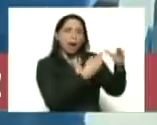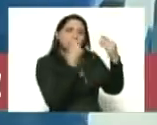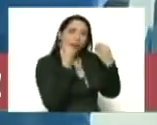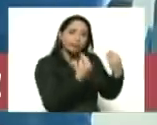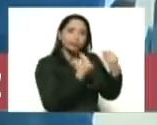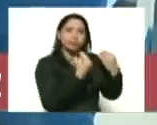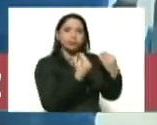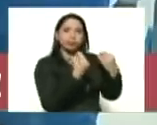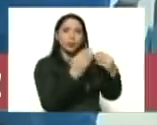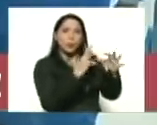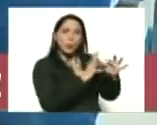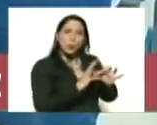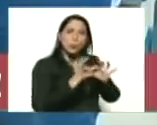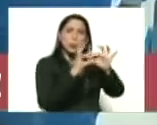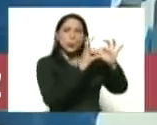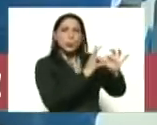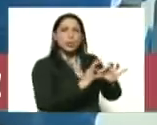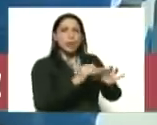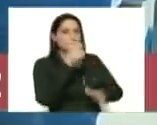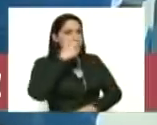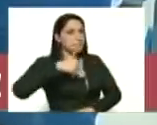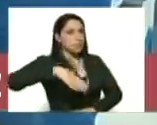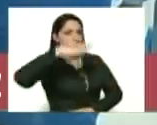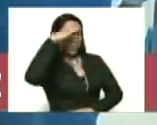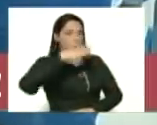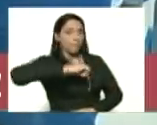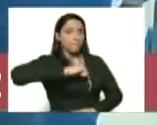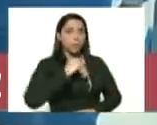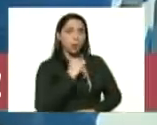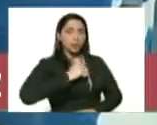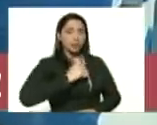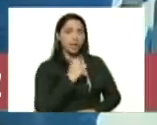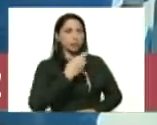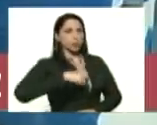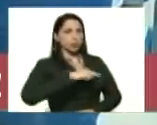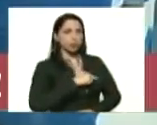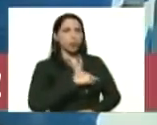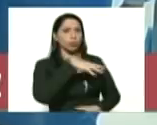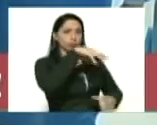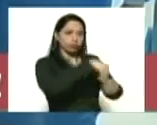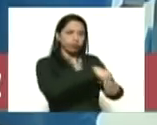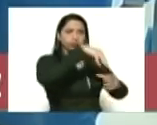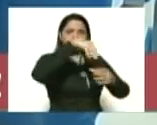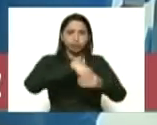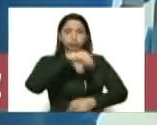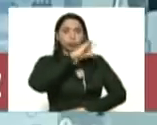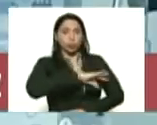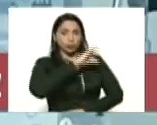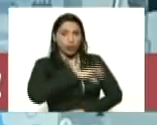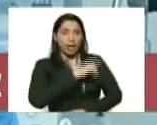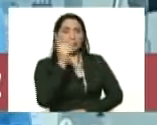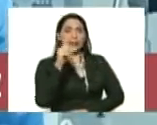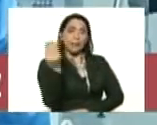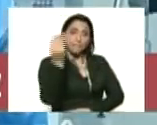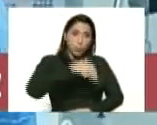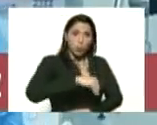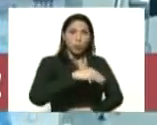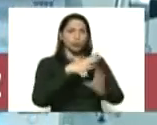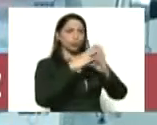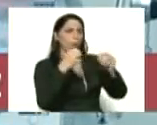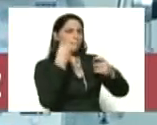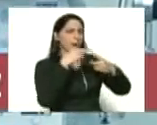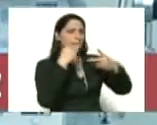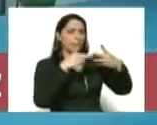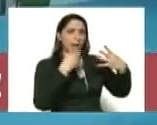con unidad cívico-militar-policial hemos venido en cuarentena social pero además con todas las dotaciones